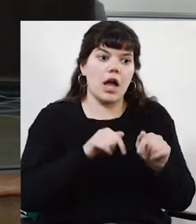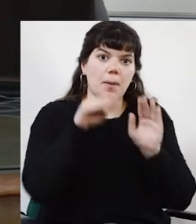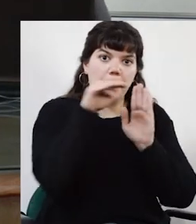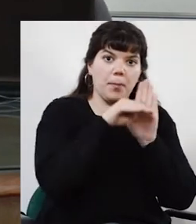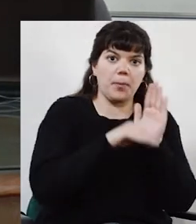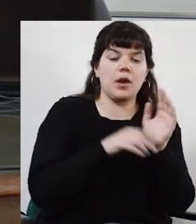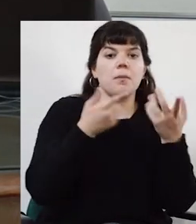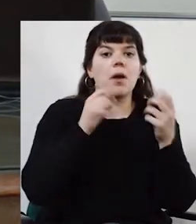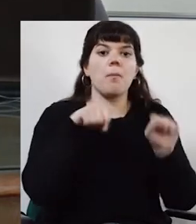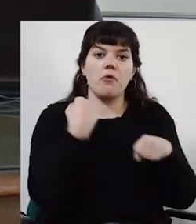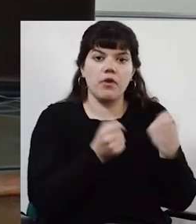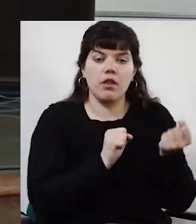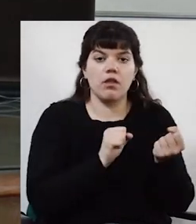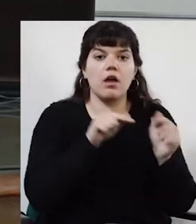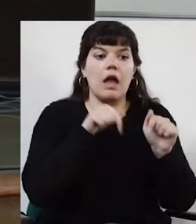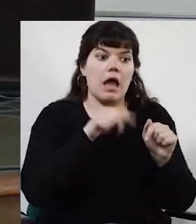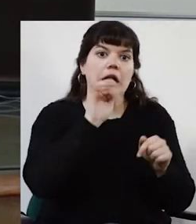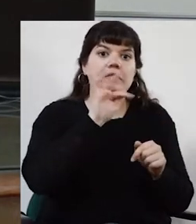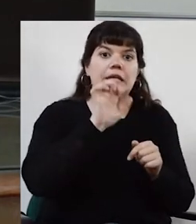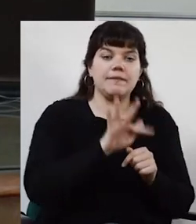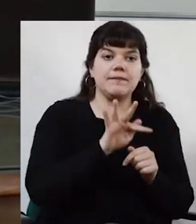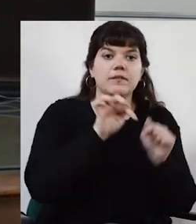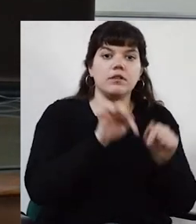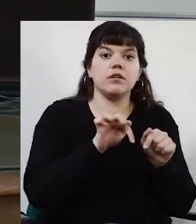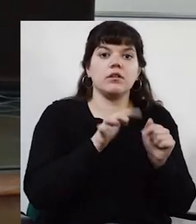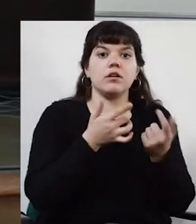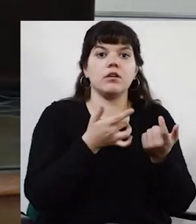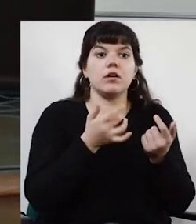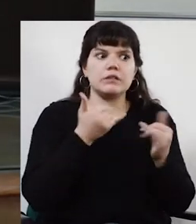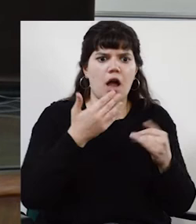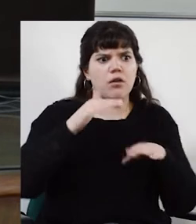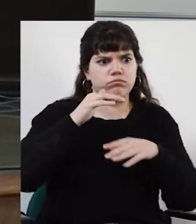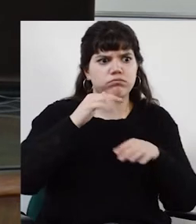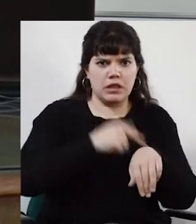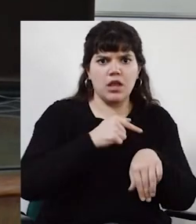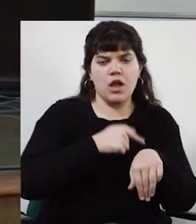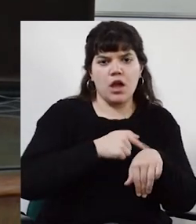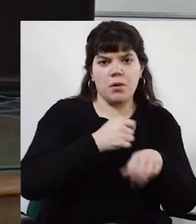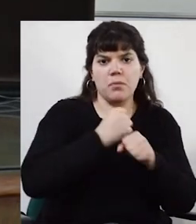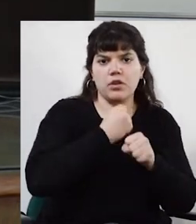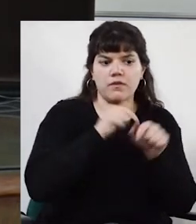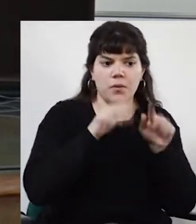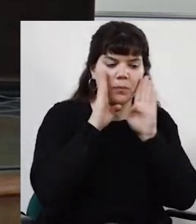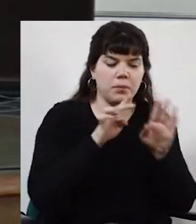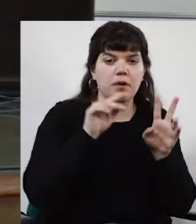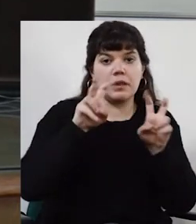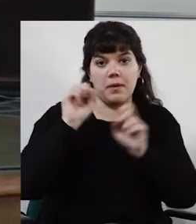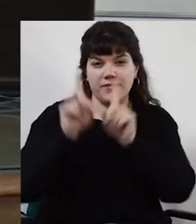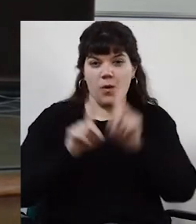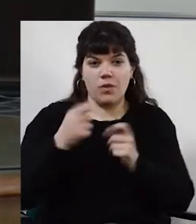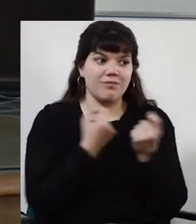programas de movilidad, ¿sí? El ISEF está haciendo uso ya hace bastante tiempo de los programas que ofrece UDELAR.